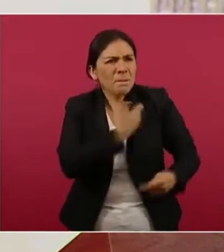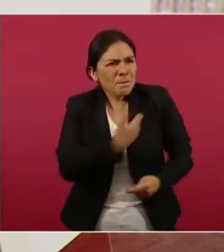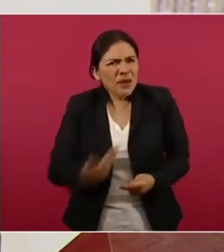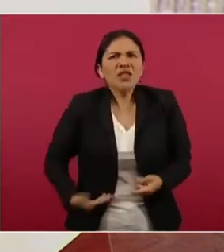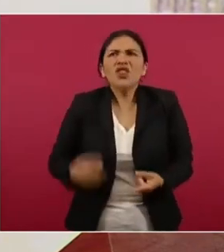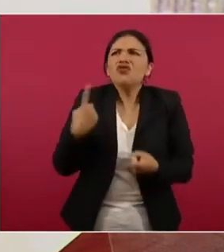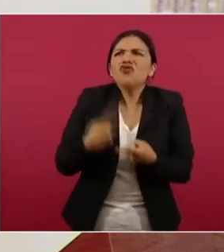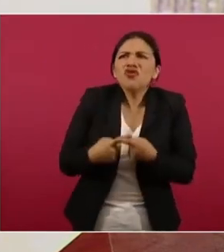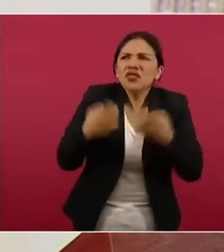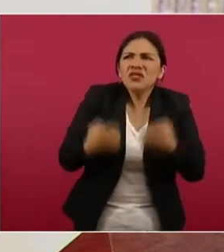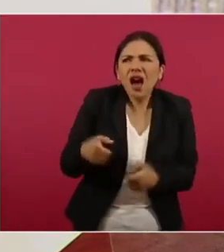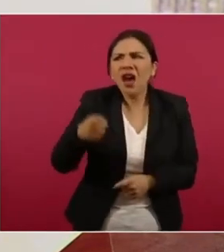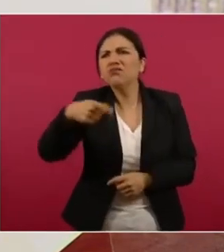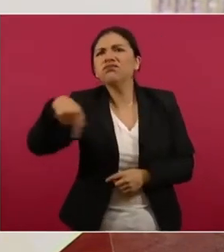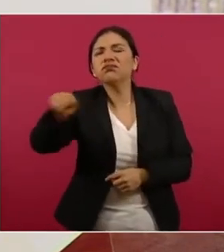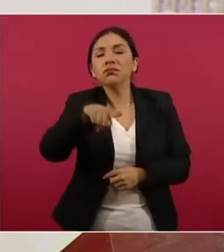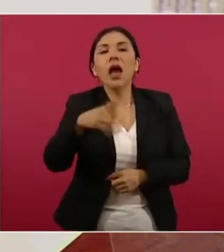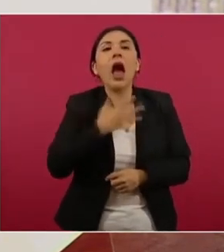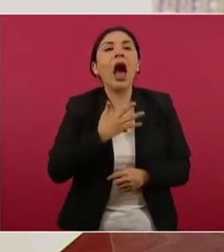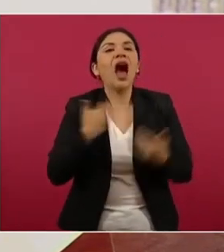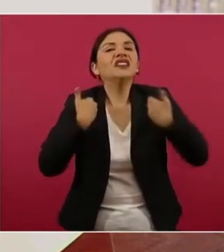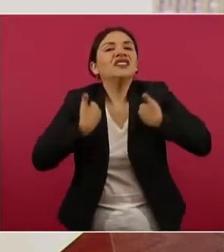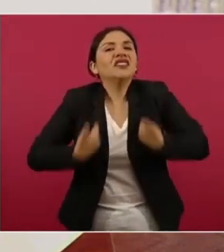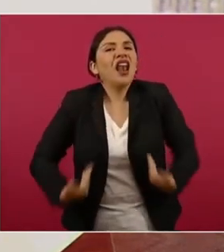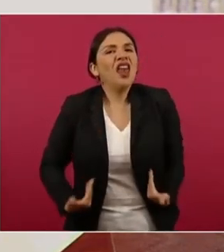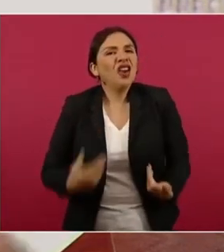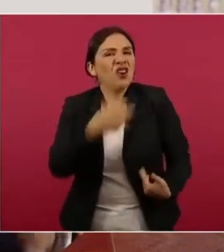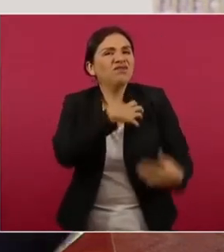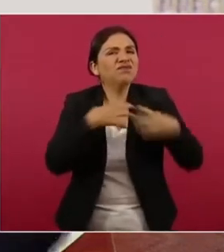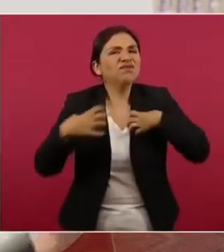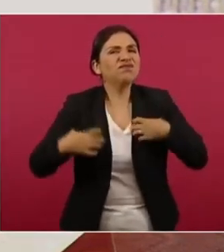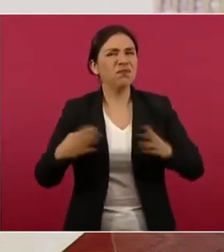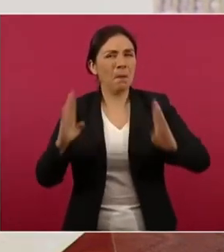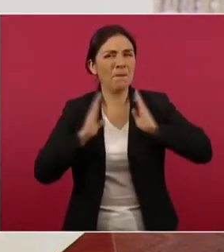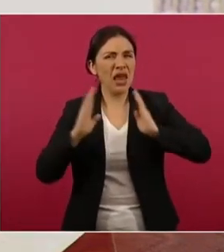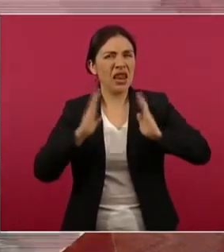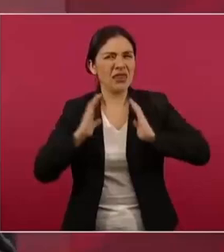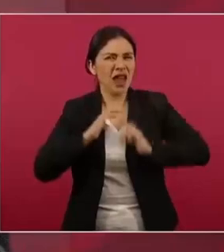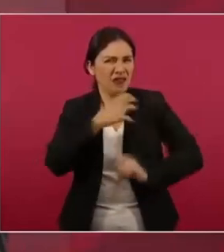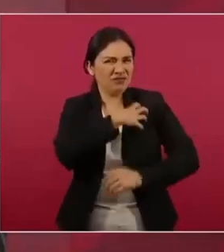Porque venía con chaleco militar.